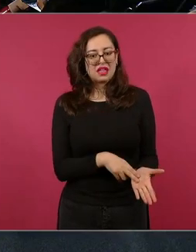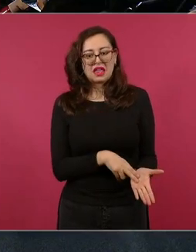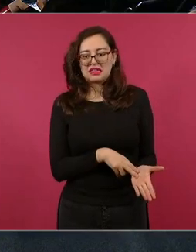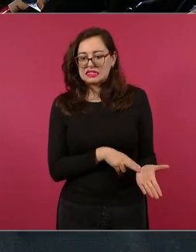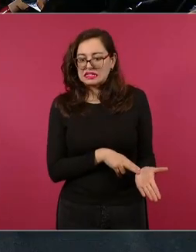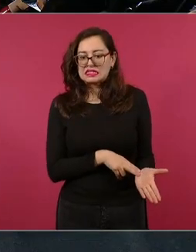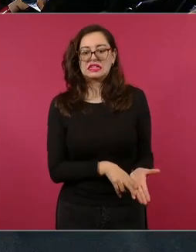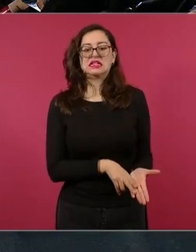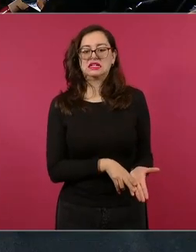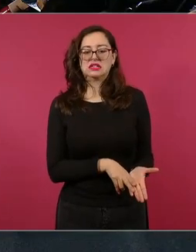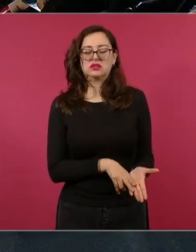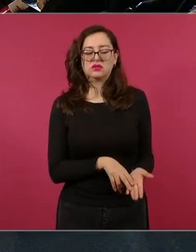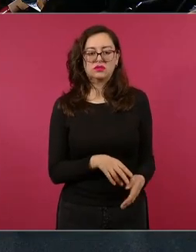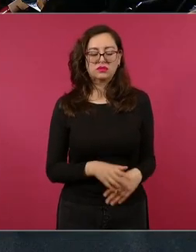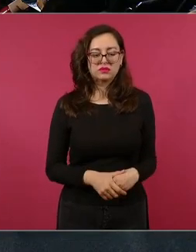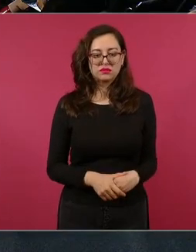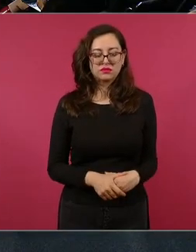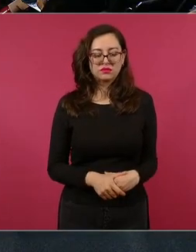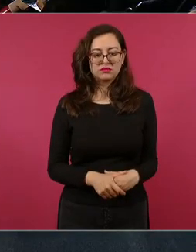a los gobernantes